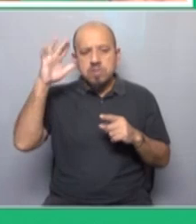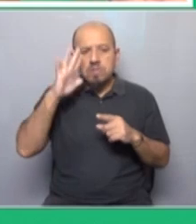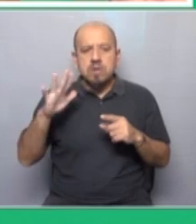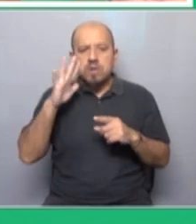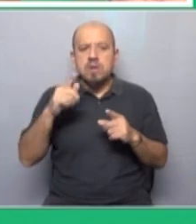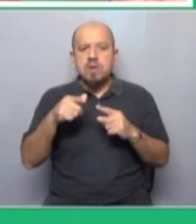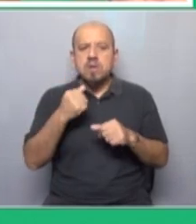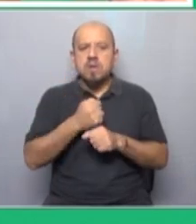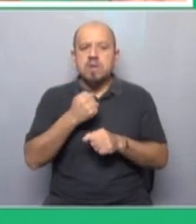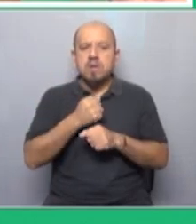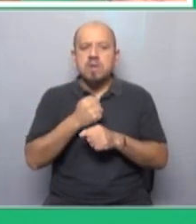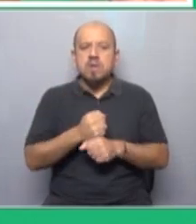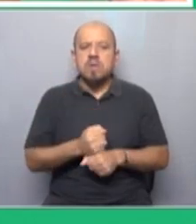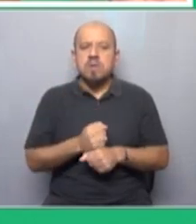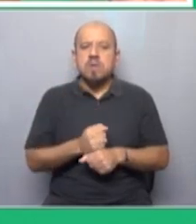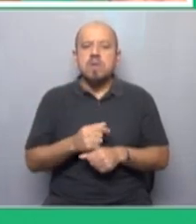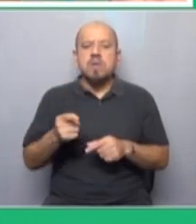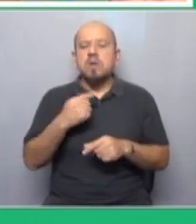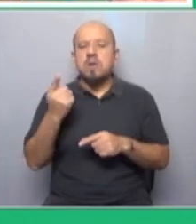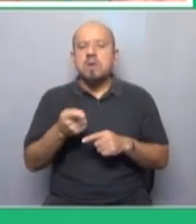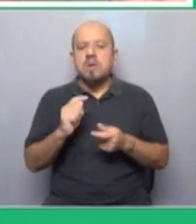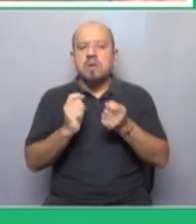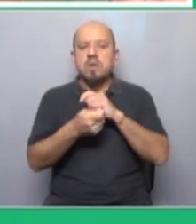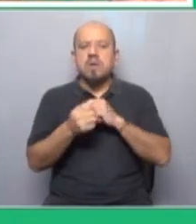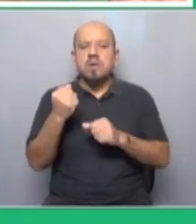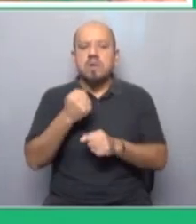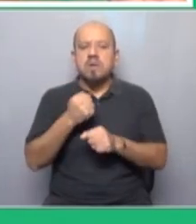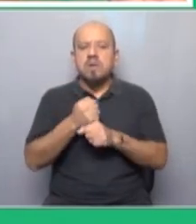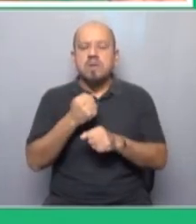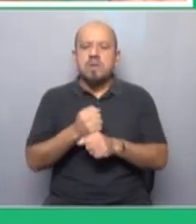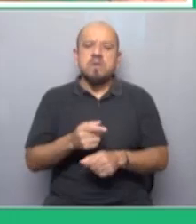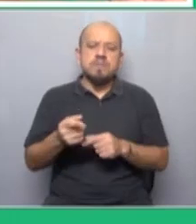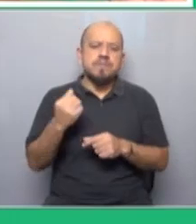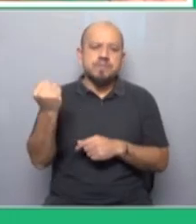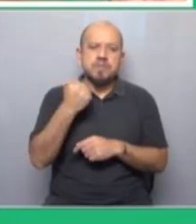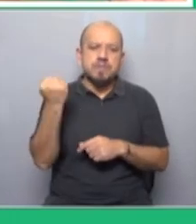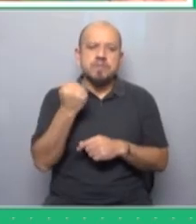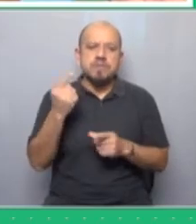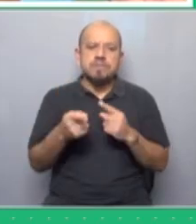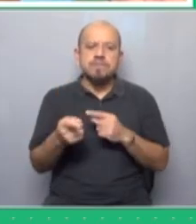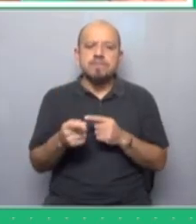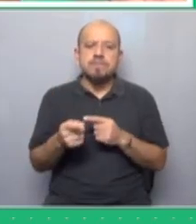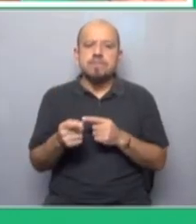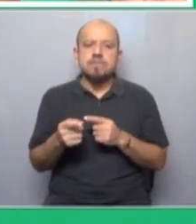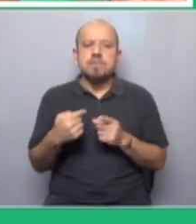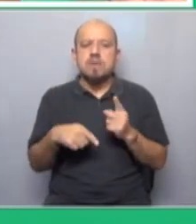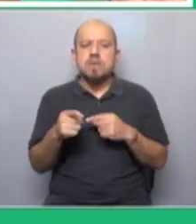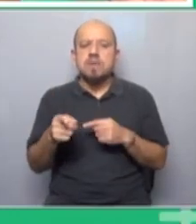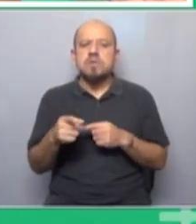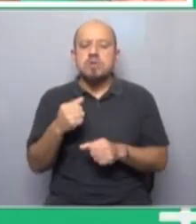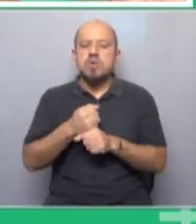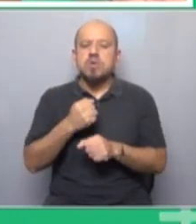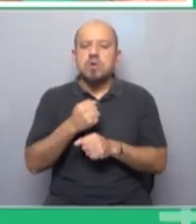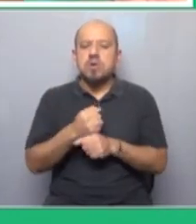todo los trabajadores esos son otros de los cambios importantes que ha habido que la composición del mundo del trabajo en términos de género pero a los